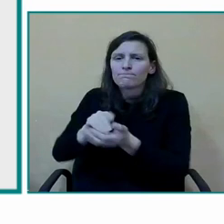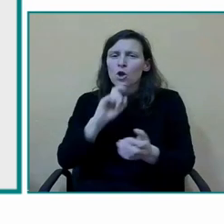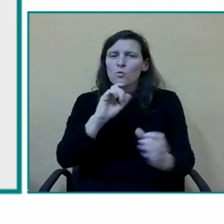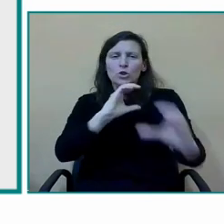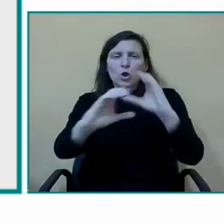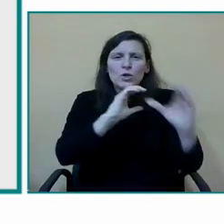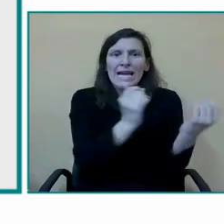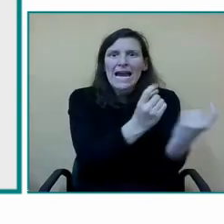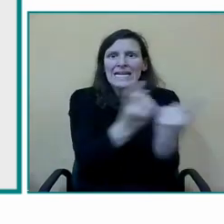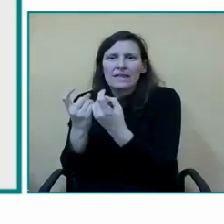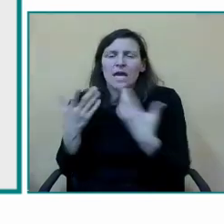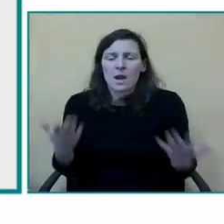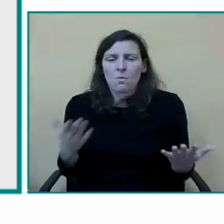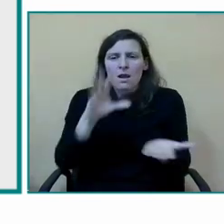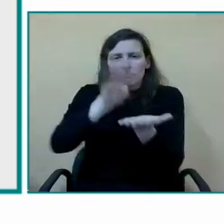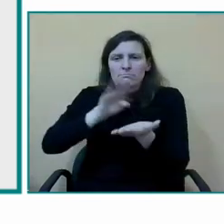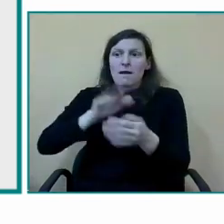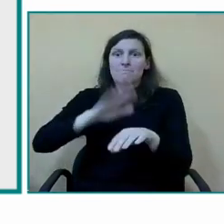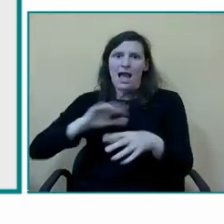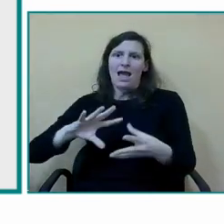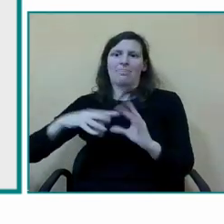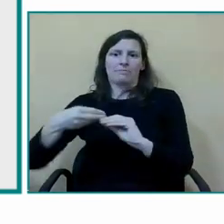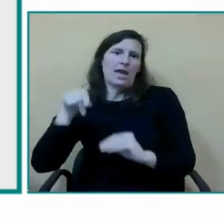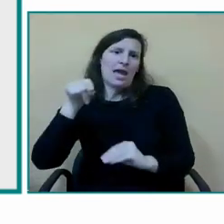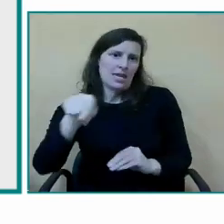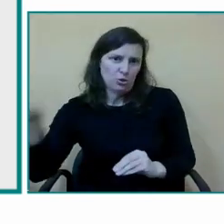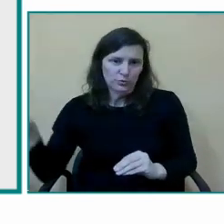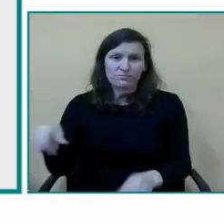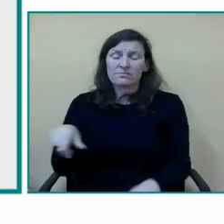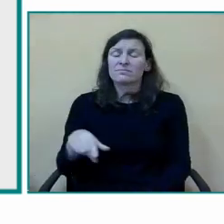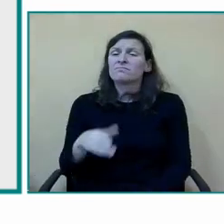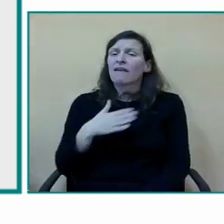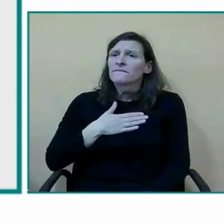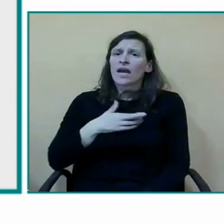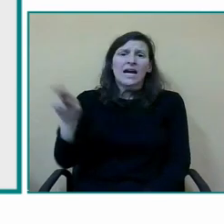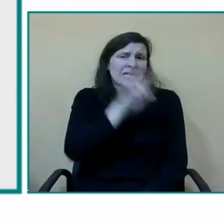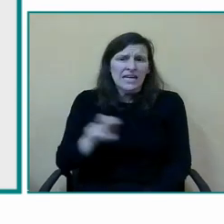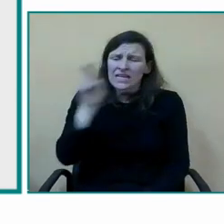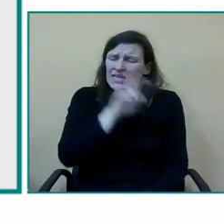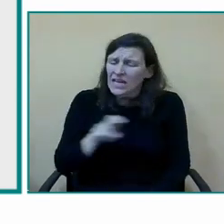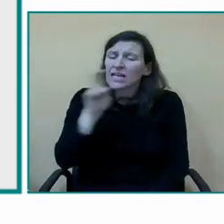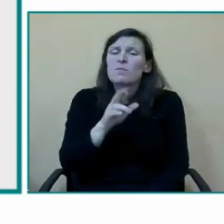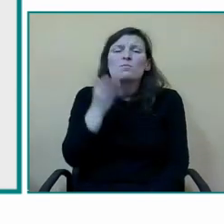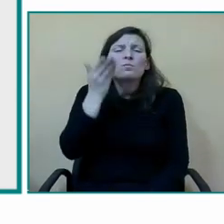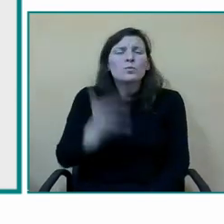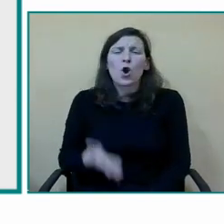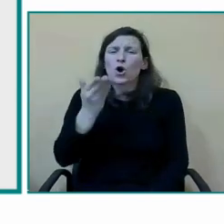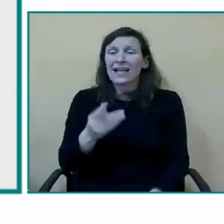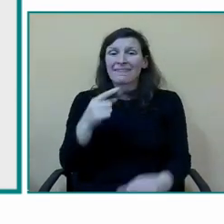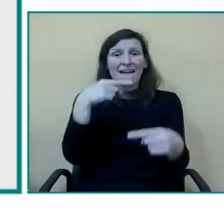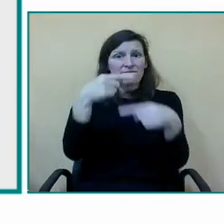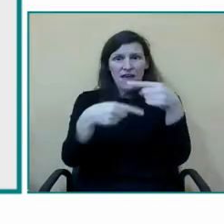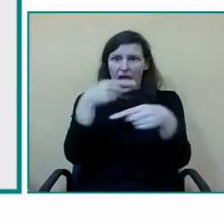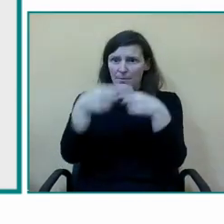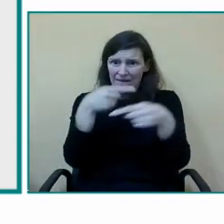y cada vez lo vemos más y es un pilar fundamental las familias donde se va a sujetar la raíz de nuestra educación e